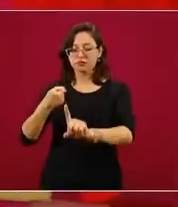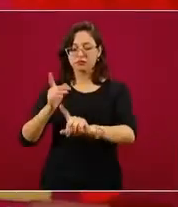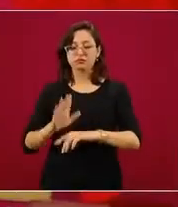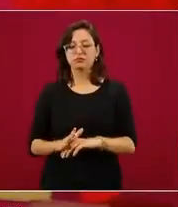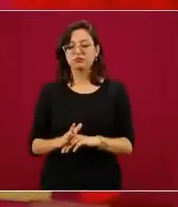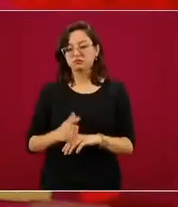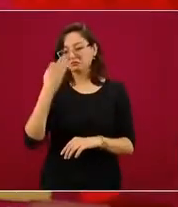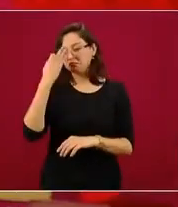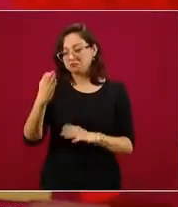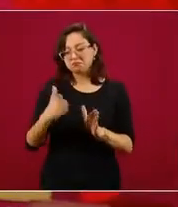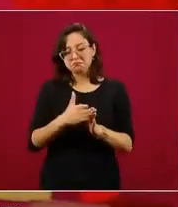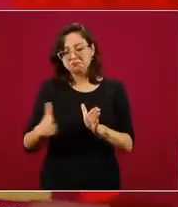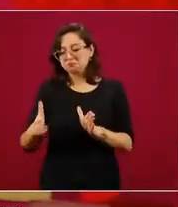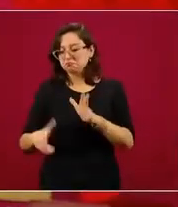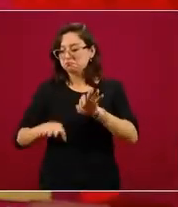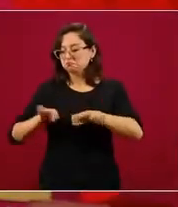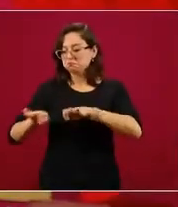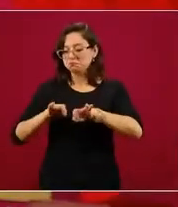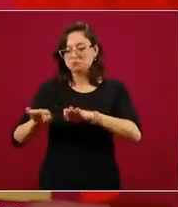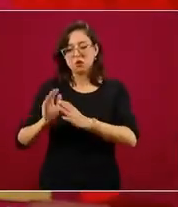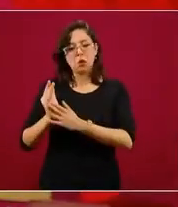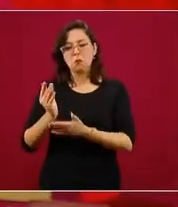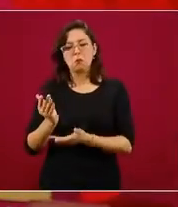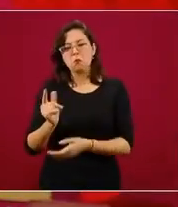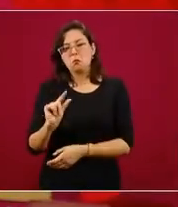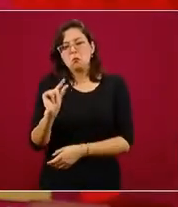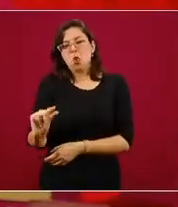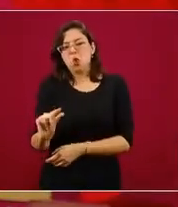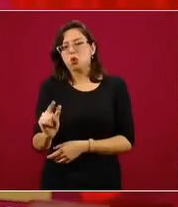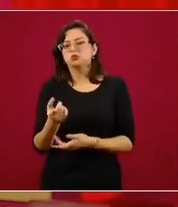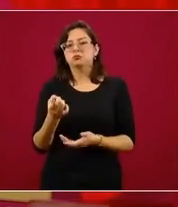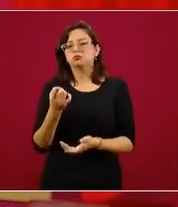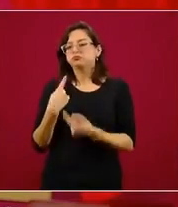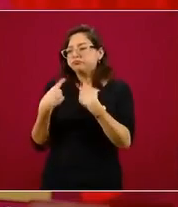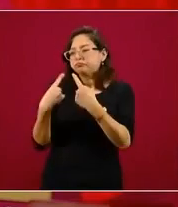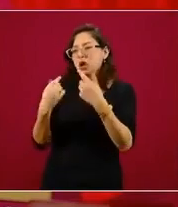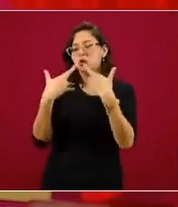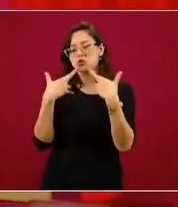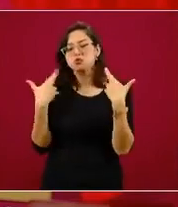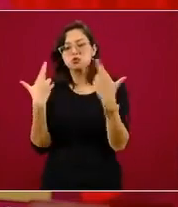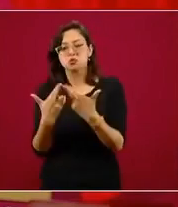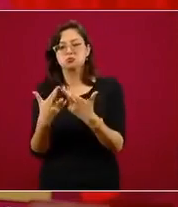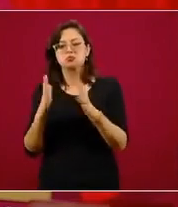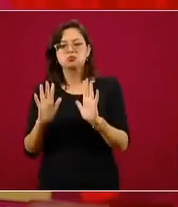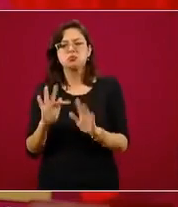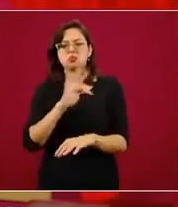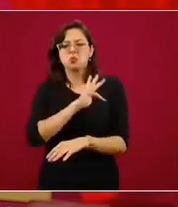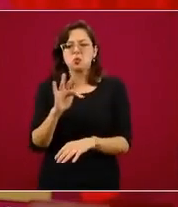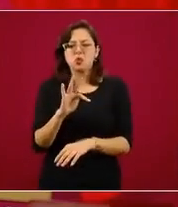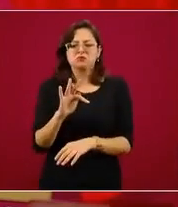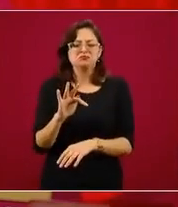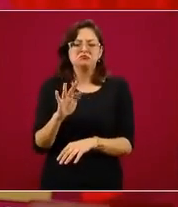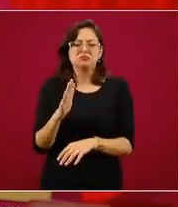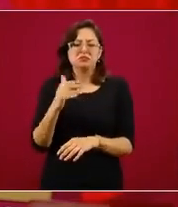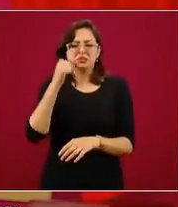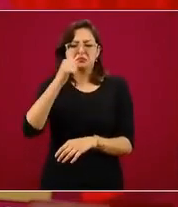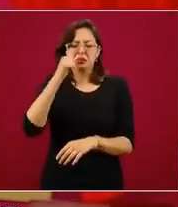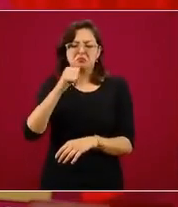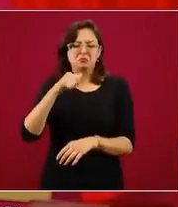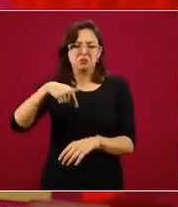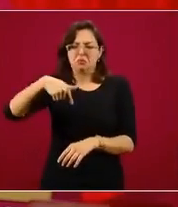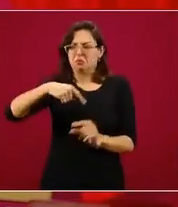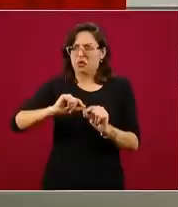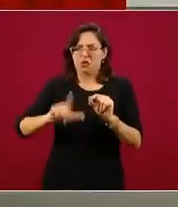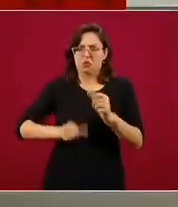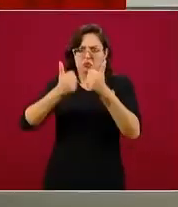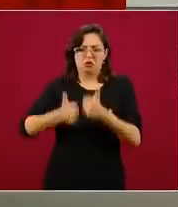periodos cortos de trabajo para estas consultas y se pueden hacer, de hecho, en general se hacen desde el país de